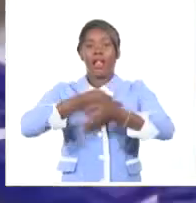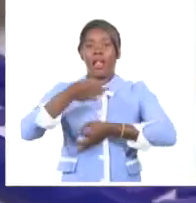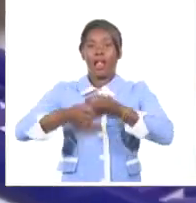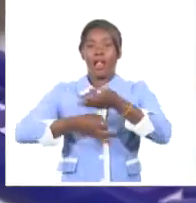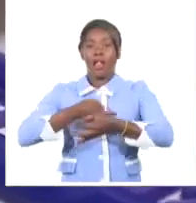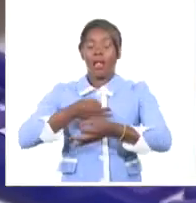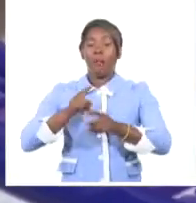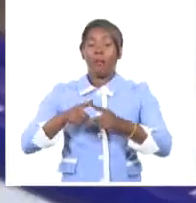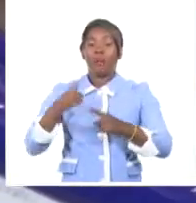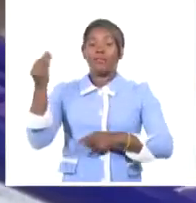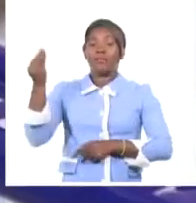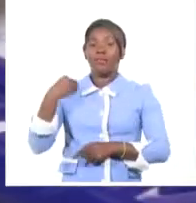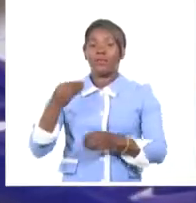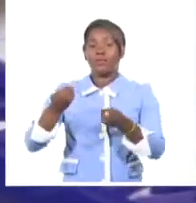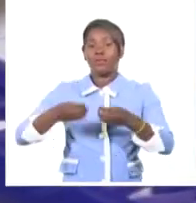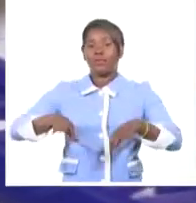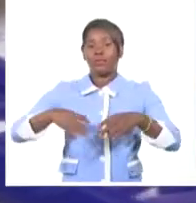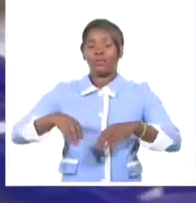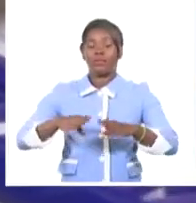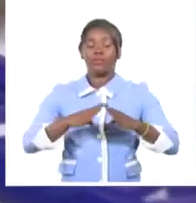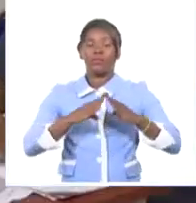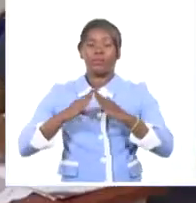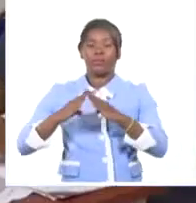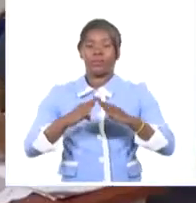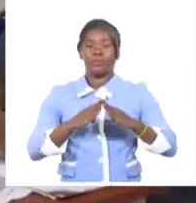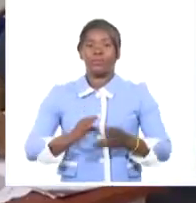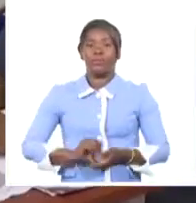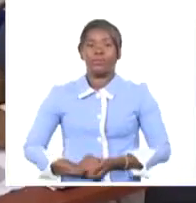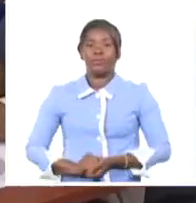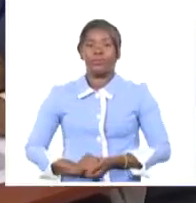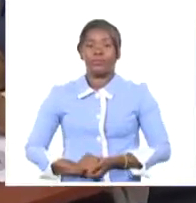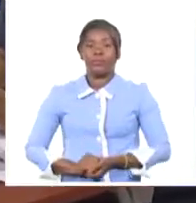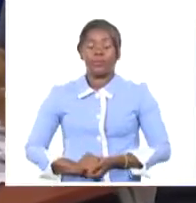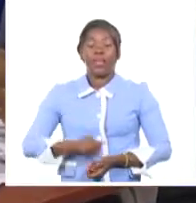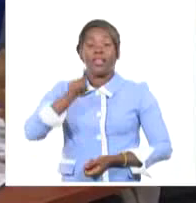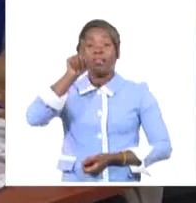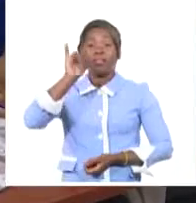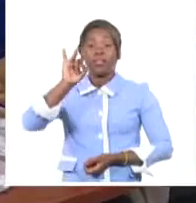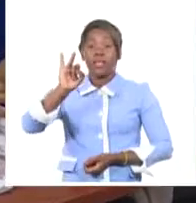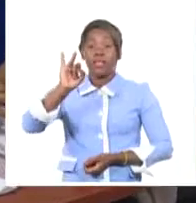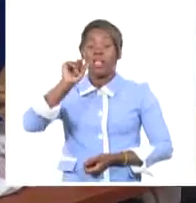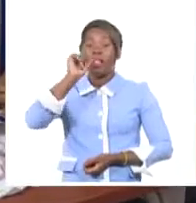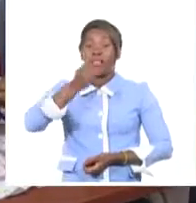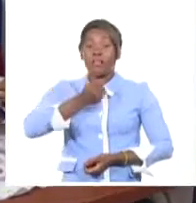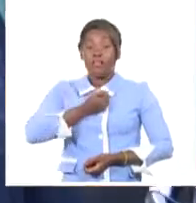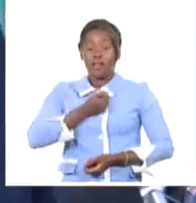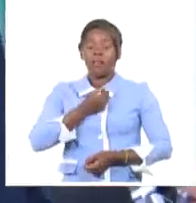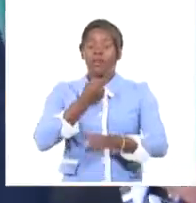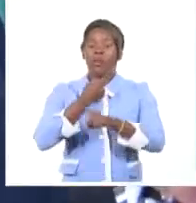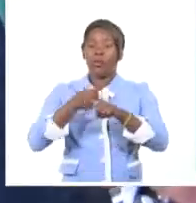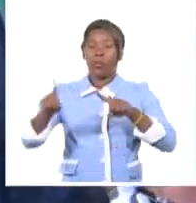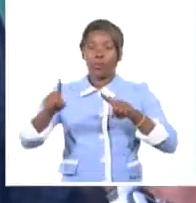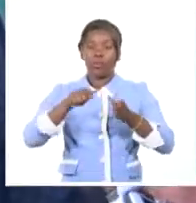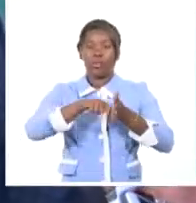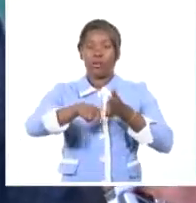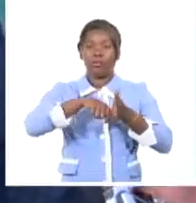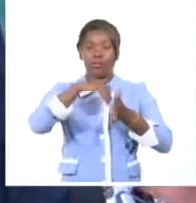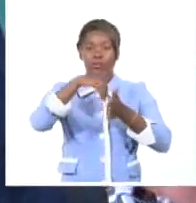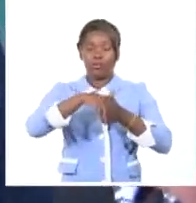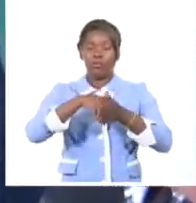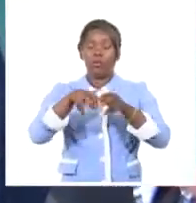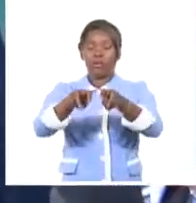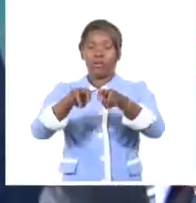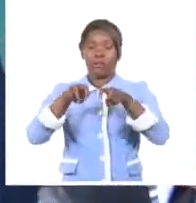de diciembre, vamos a constituir todas las asambleas municipales del Poder Popular. Y tendríamos nuevas asambleas.